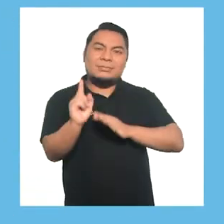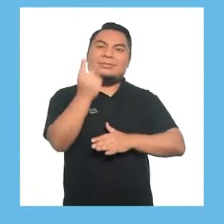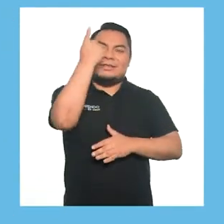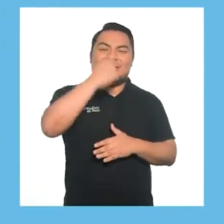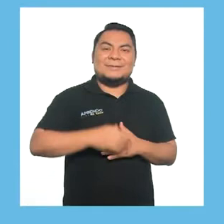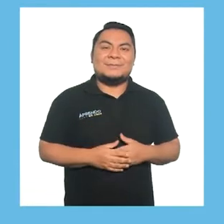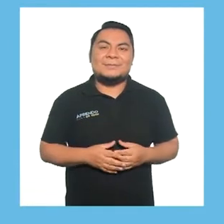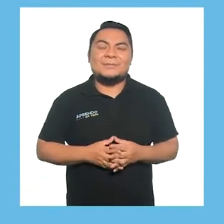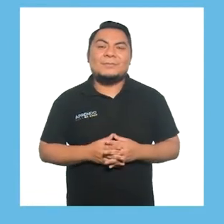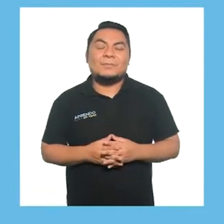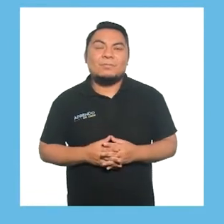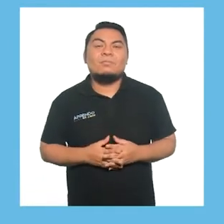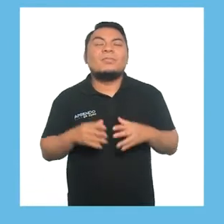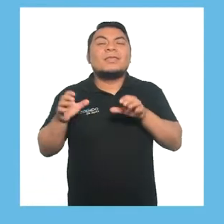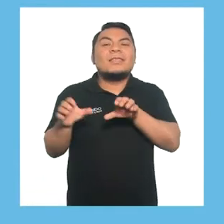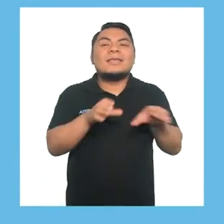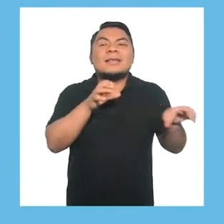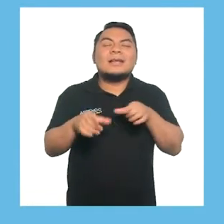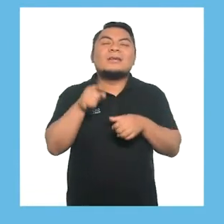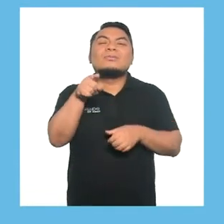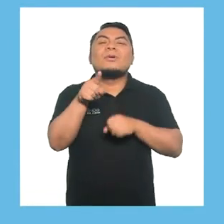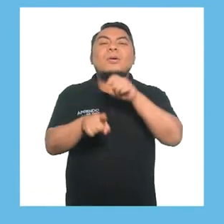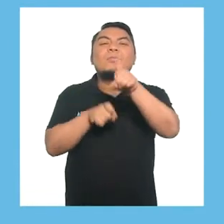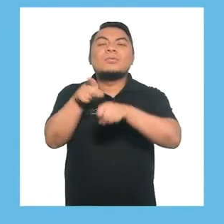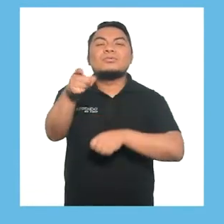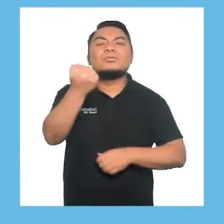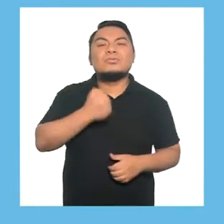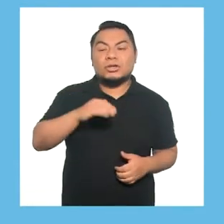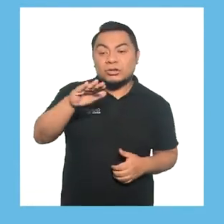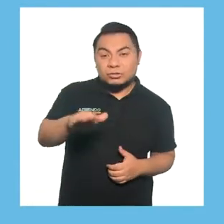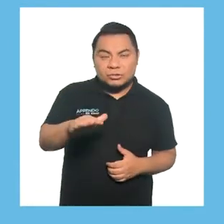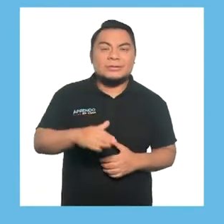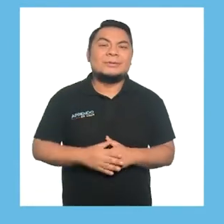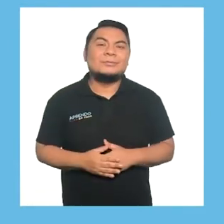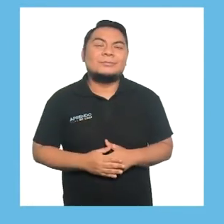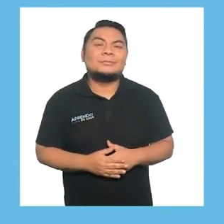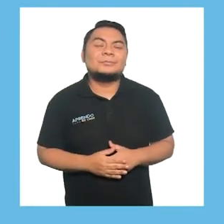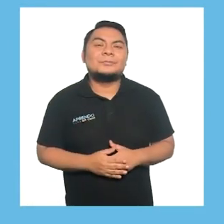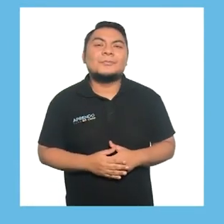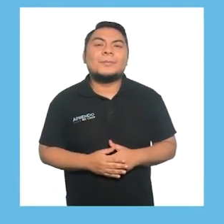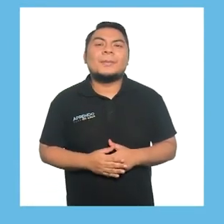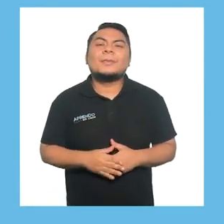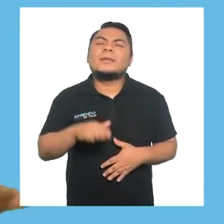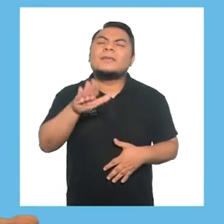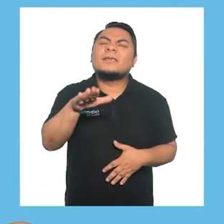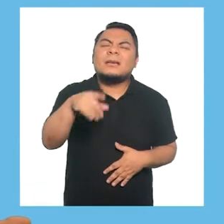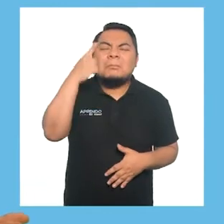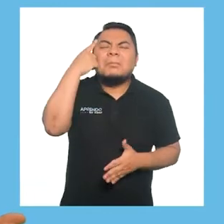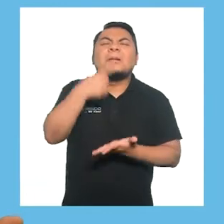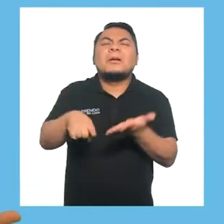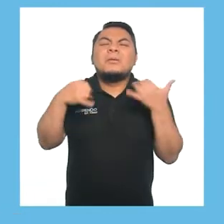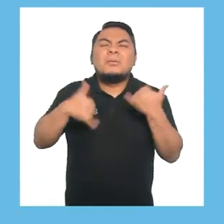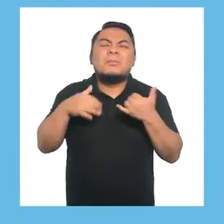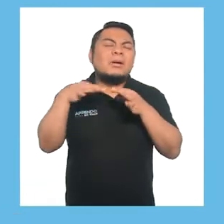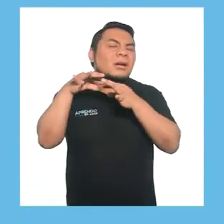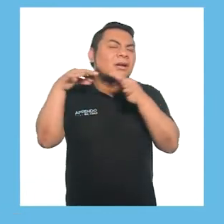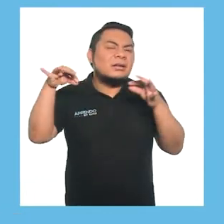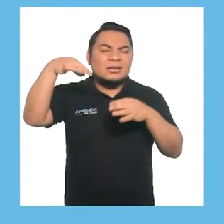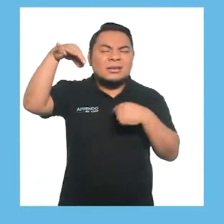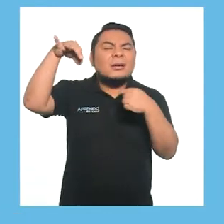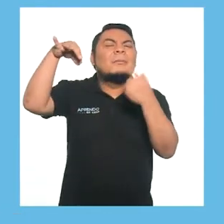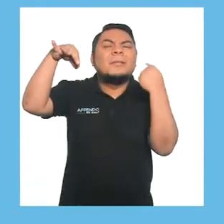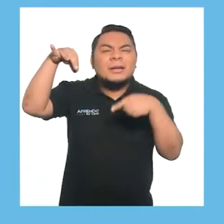fundamentales. Realiza la siguiente pregunta a tu niña o niño. ¿Para qué jugarás con